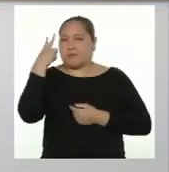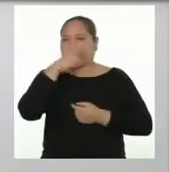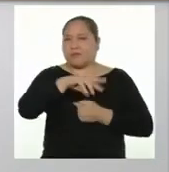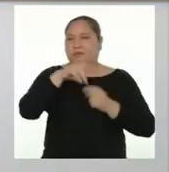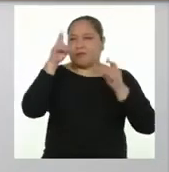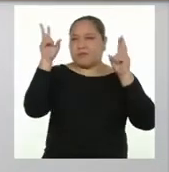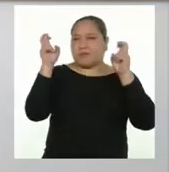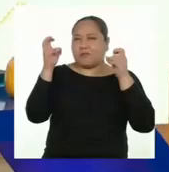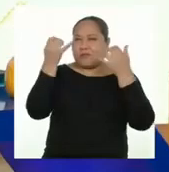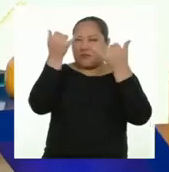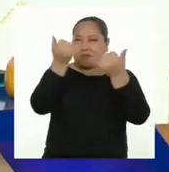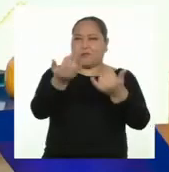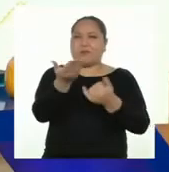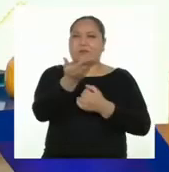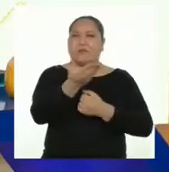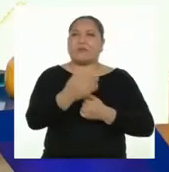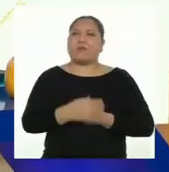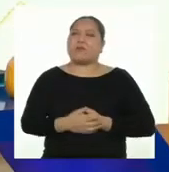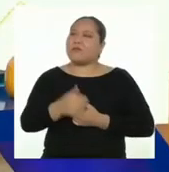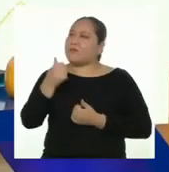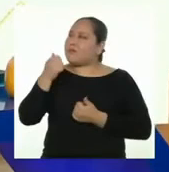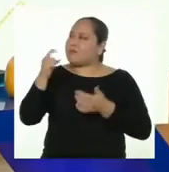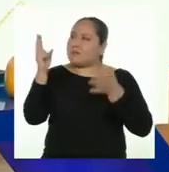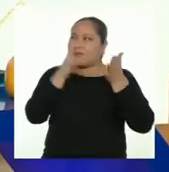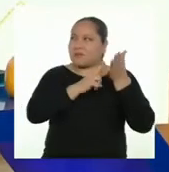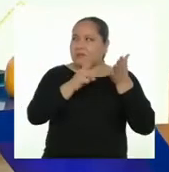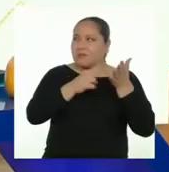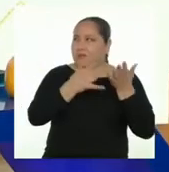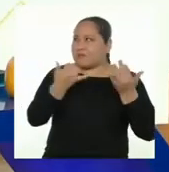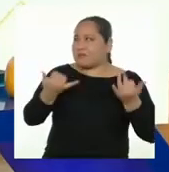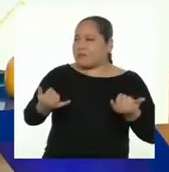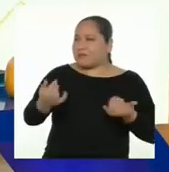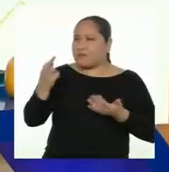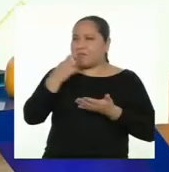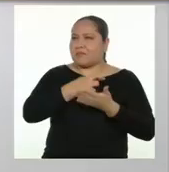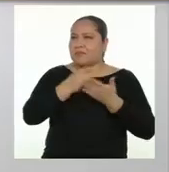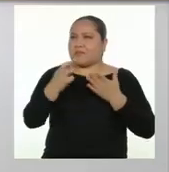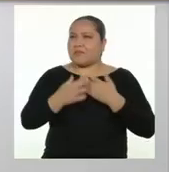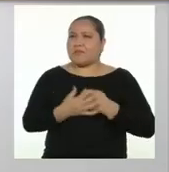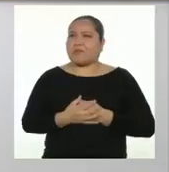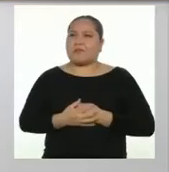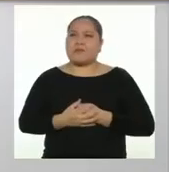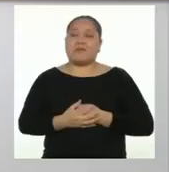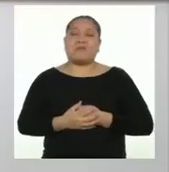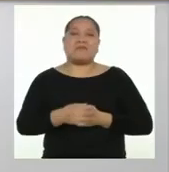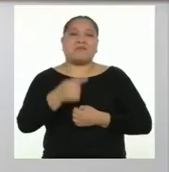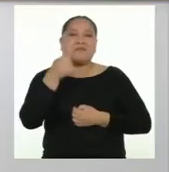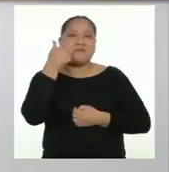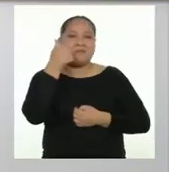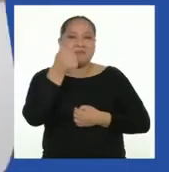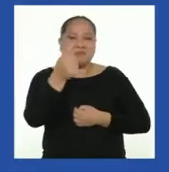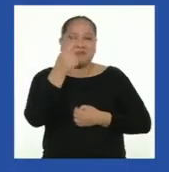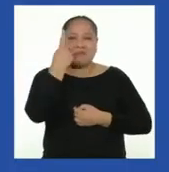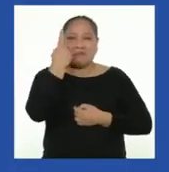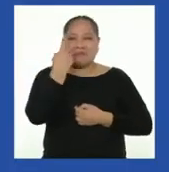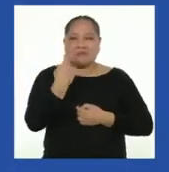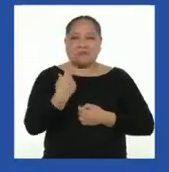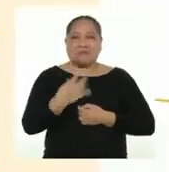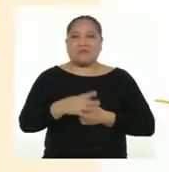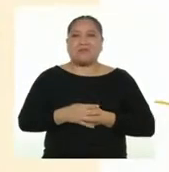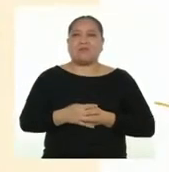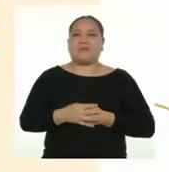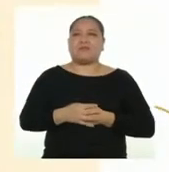Veamos el tema del día de hoy. ¿Y qué texto vamos a leer en este programa, profesora? ¡Qué bueno que preguntes!